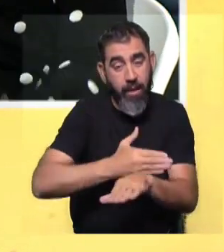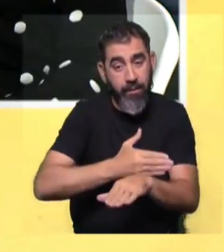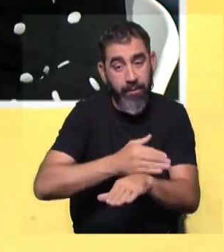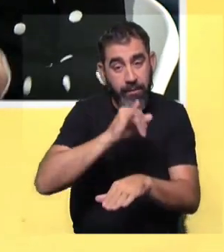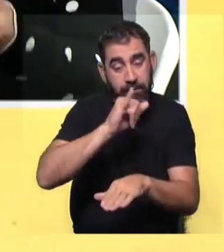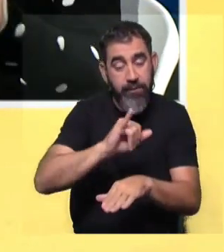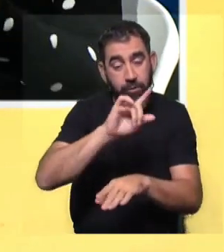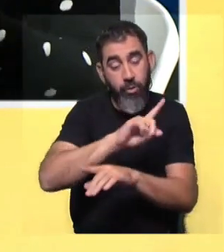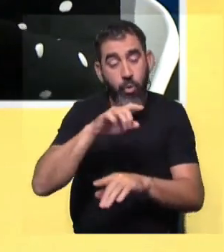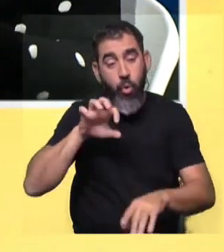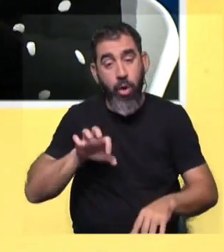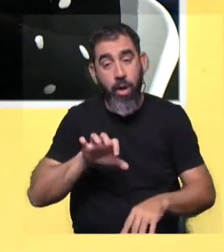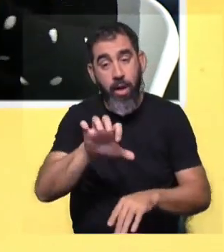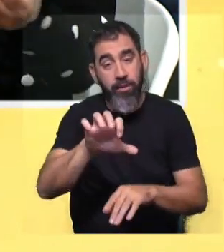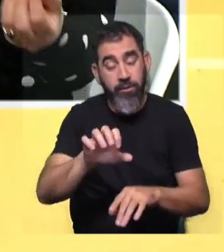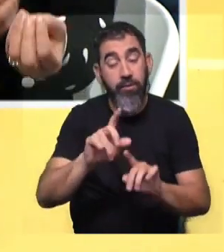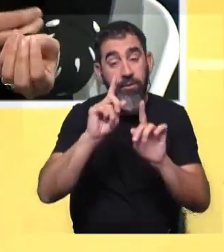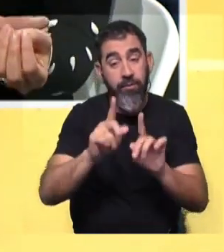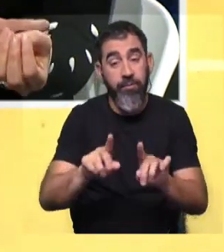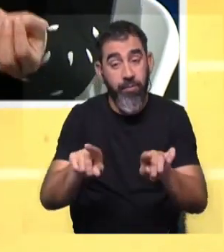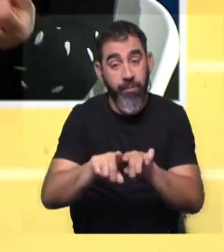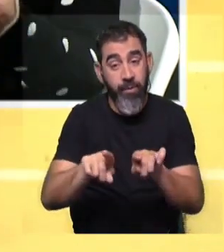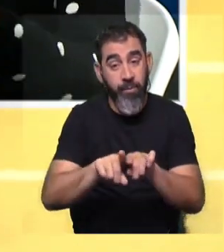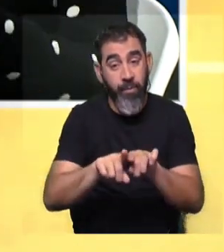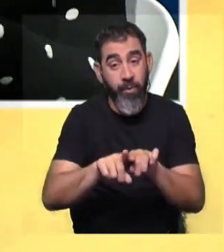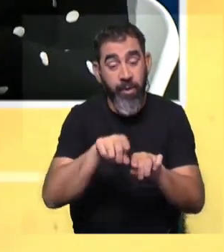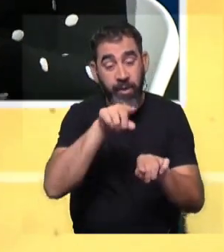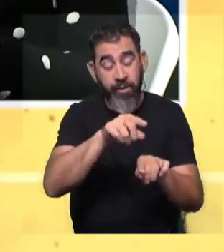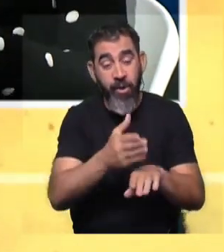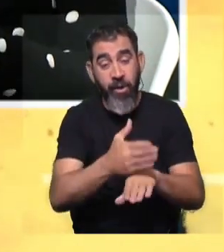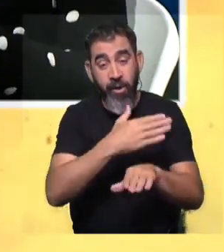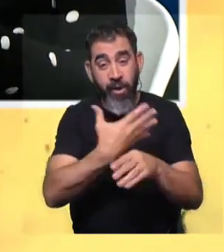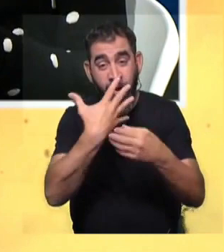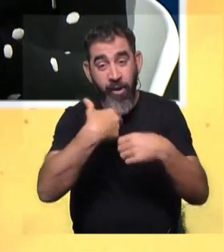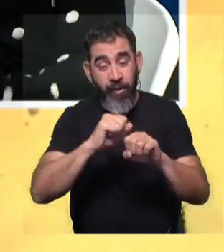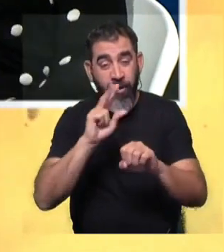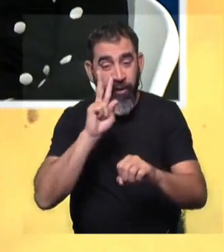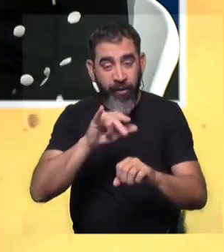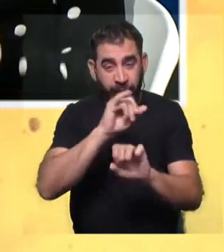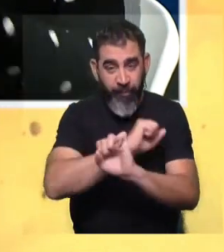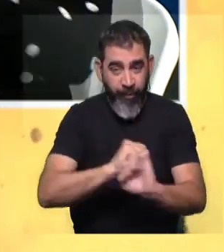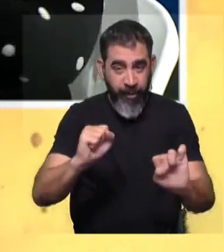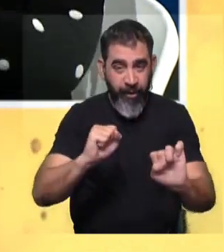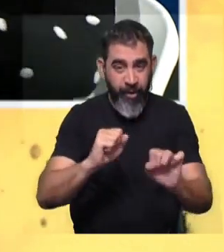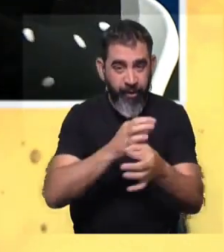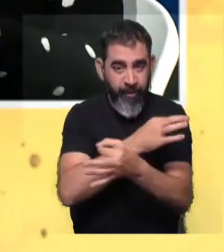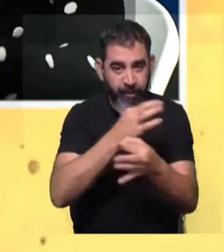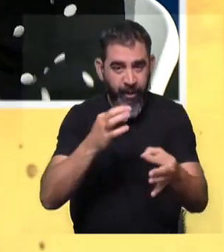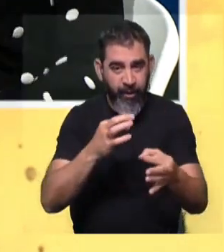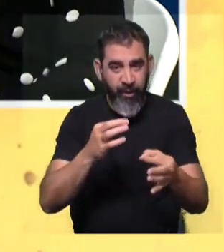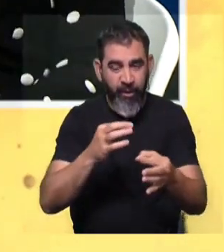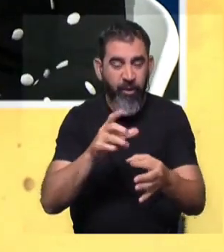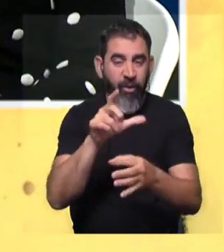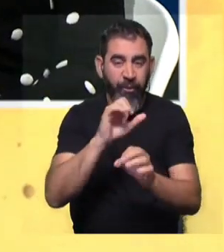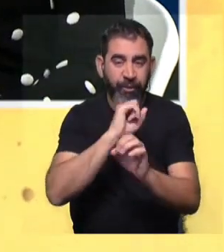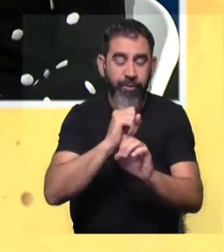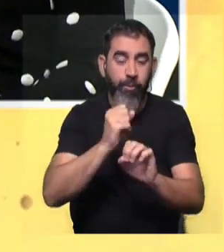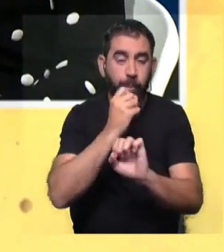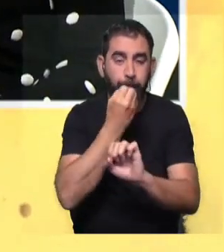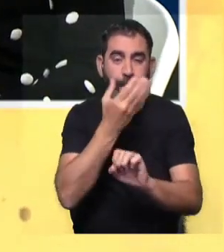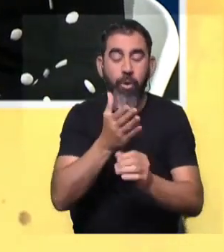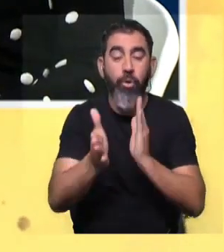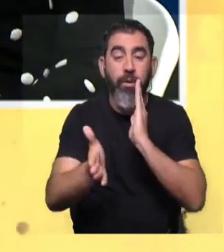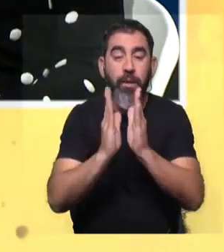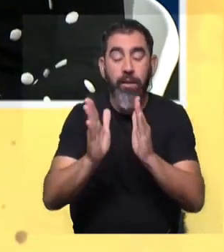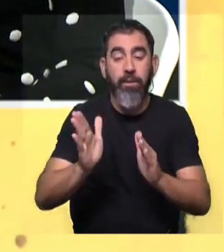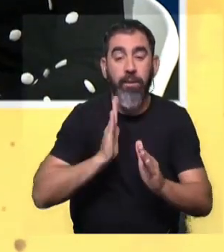y una correlación en que entre esos estadios tempranos si se podían visualizar adecuadamente, sin duda el pronóstico para esas